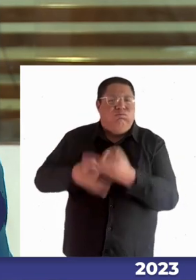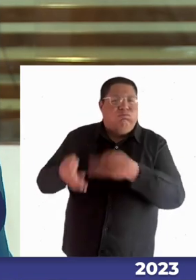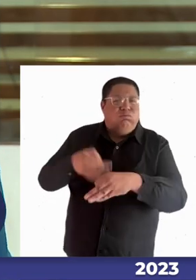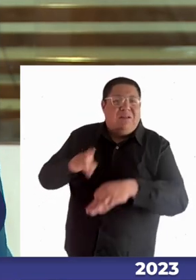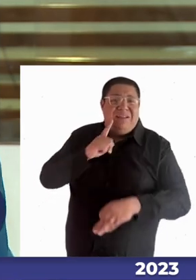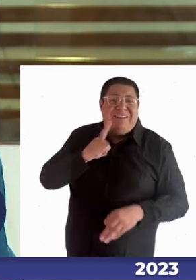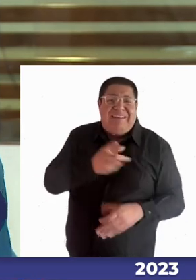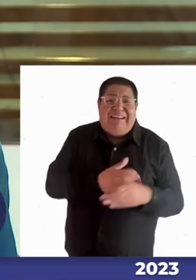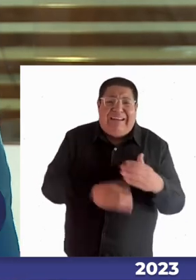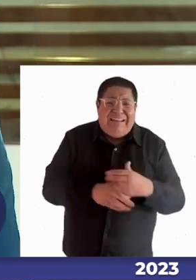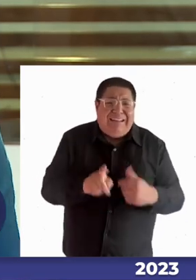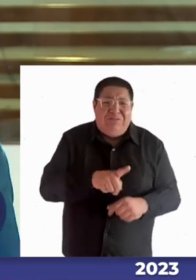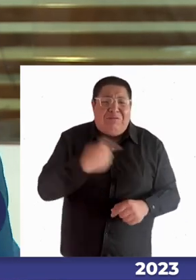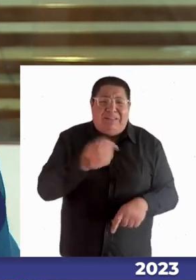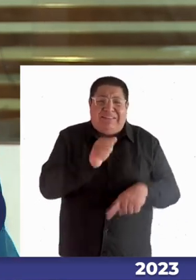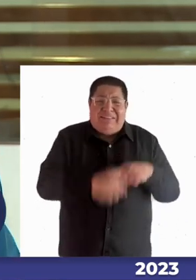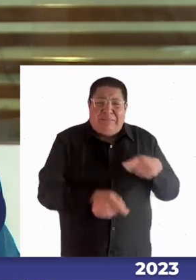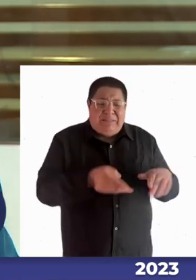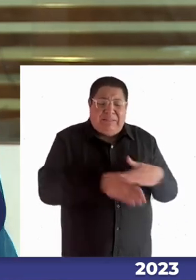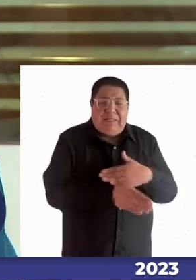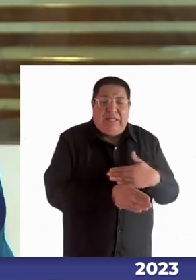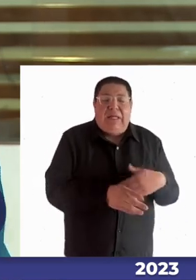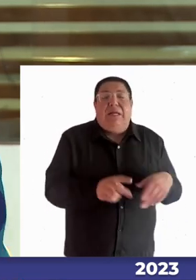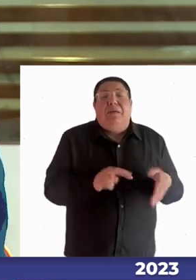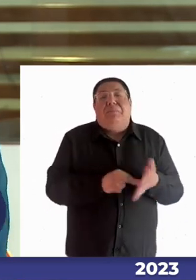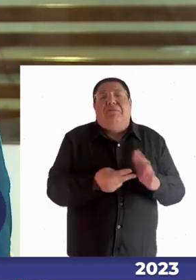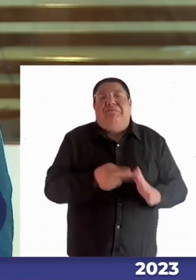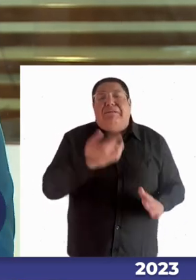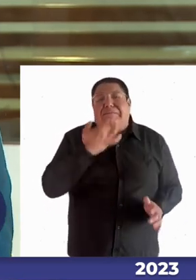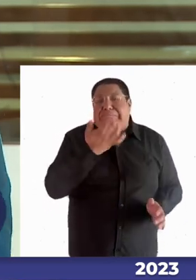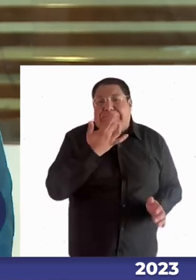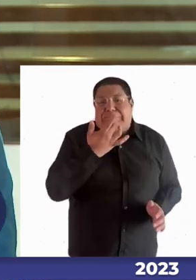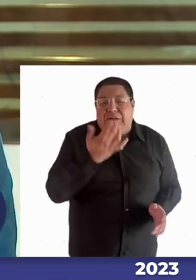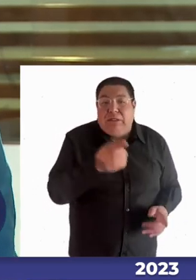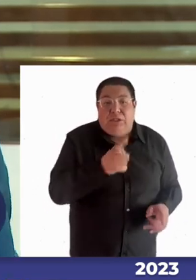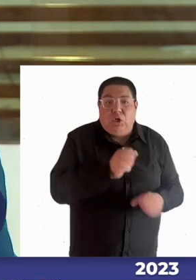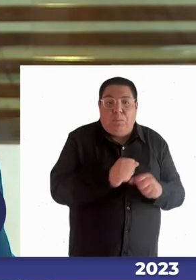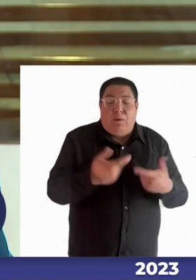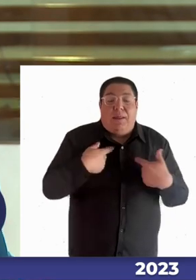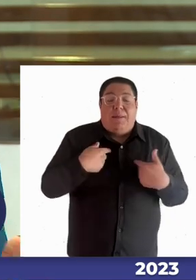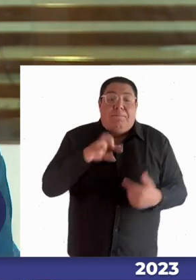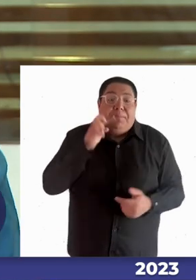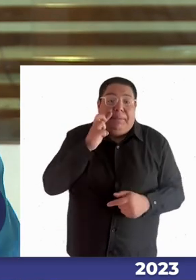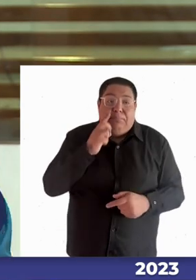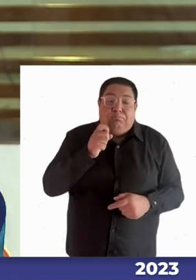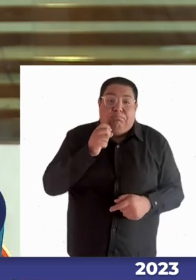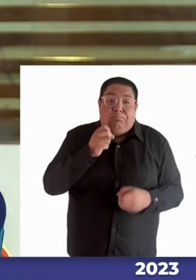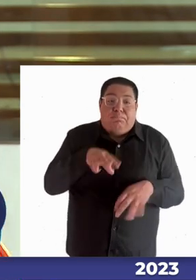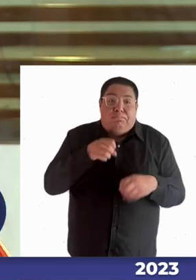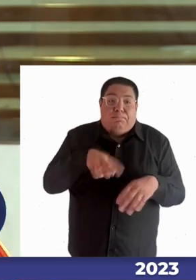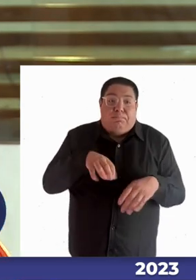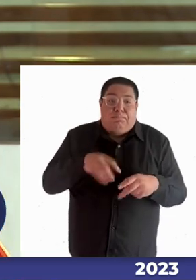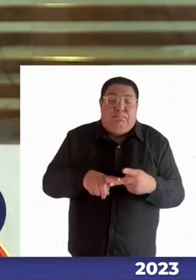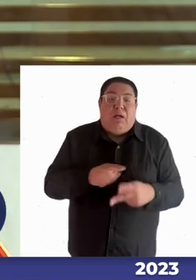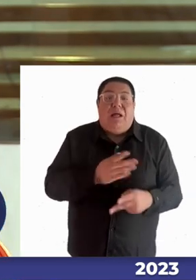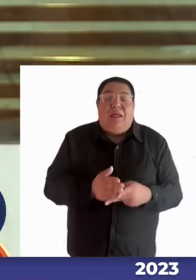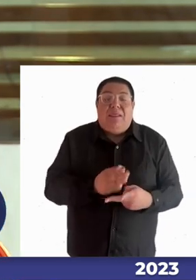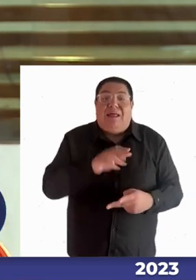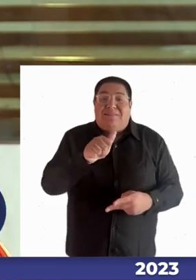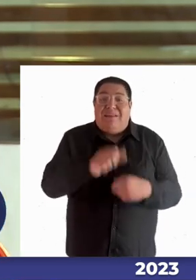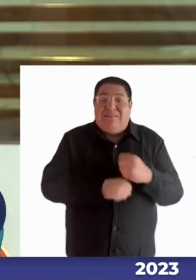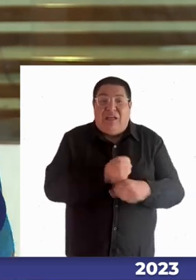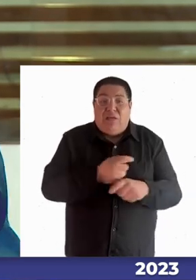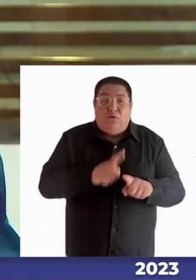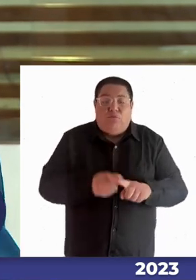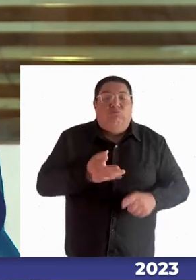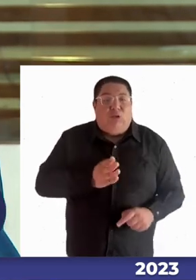aceptan por problemas tan básicos como que no pueden controlar el fintel hasta muy avanzada hay niños de 6 años que todavía no controlan